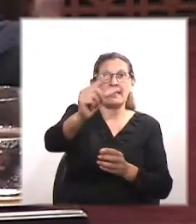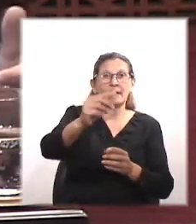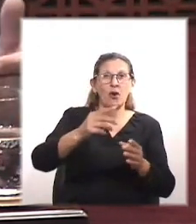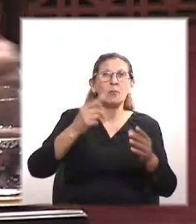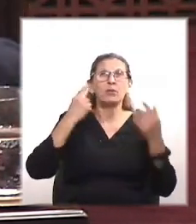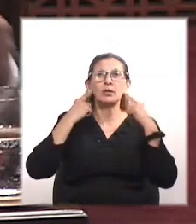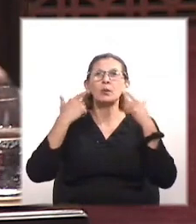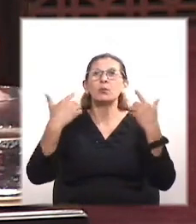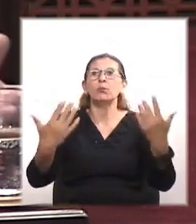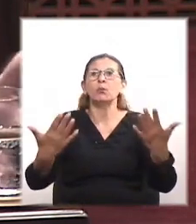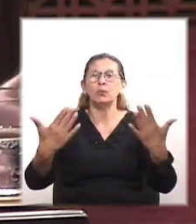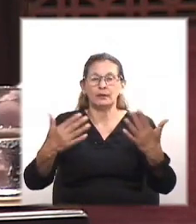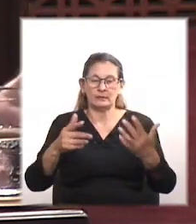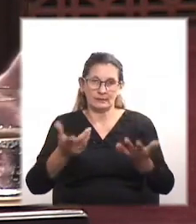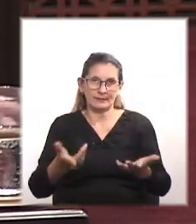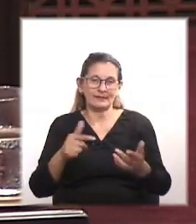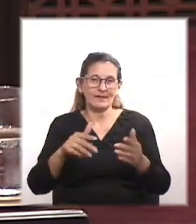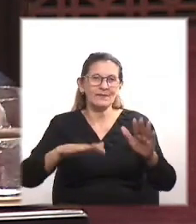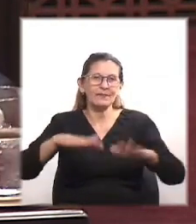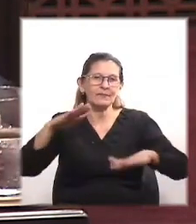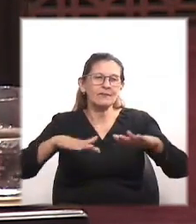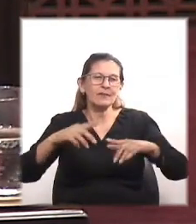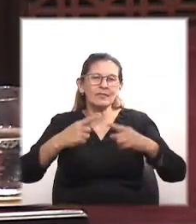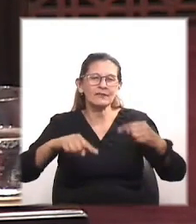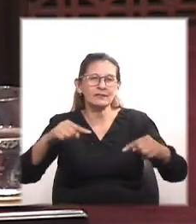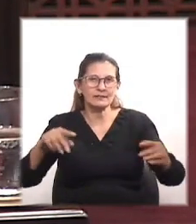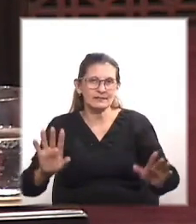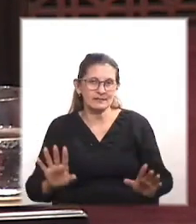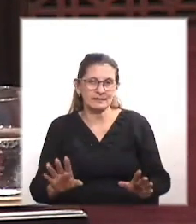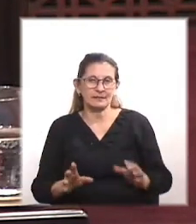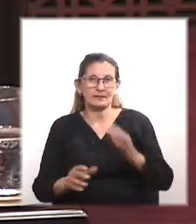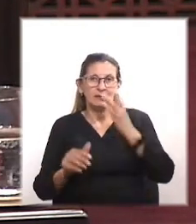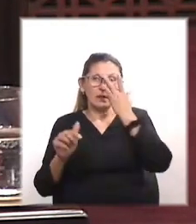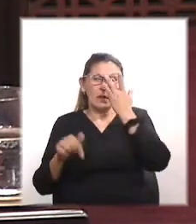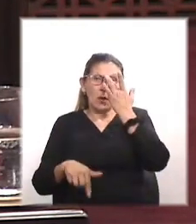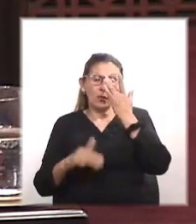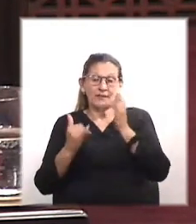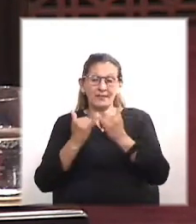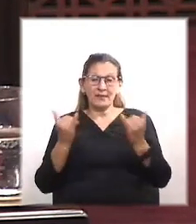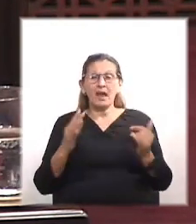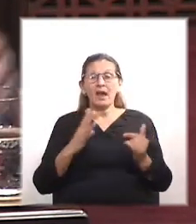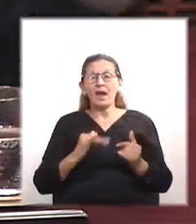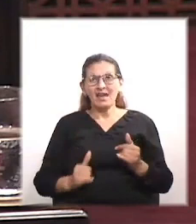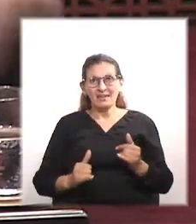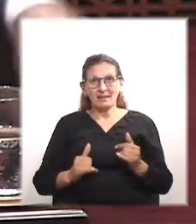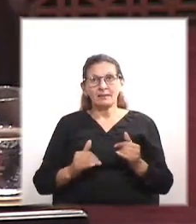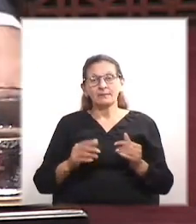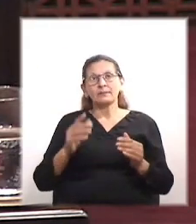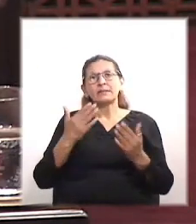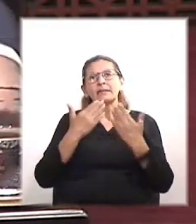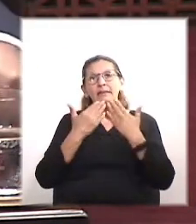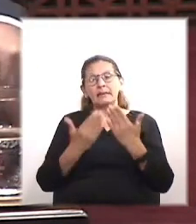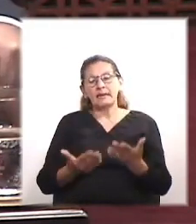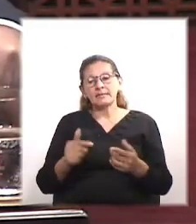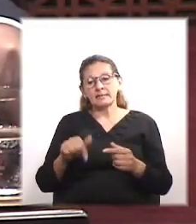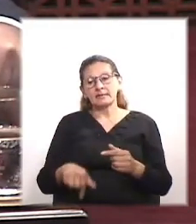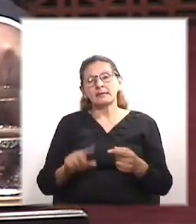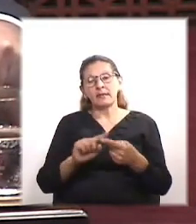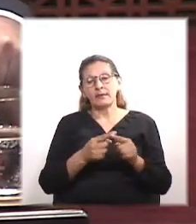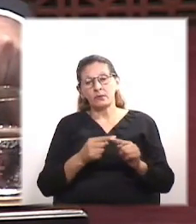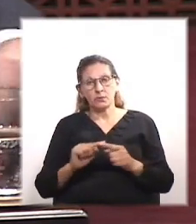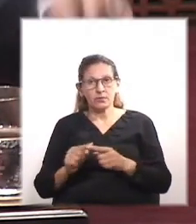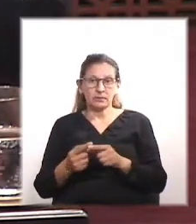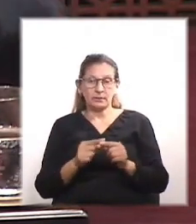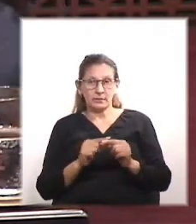sonido también de esa manera va variando. Hoy en día hay pirotecnia y gracias a este tipo de discusiones